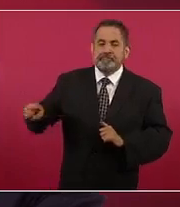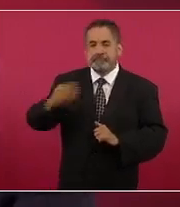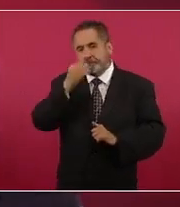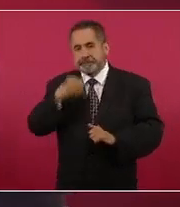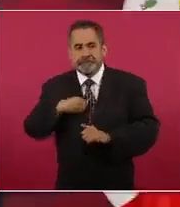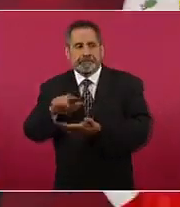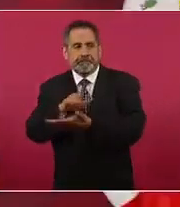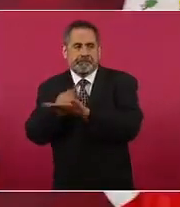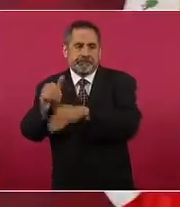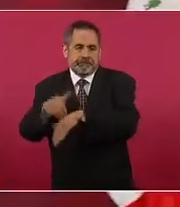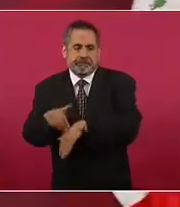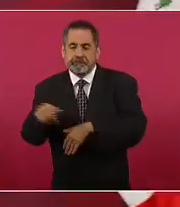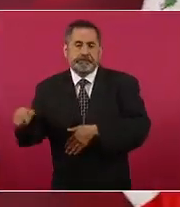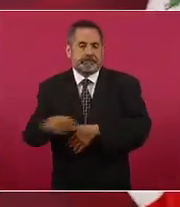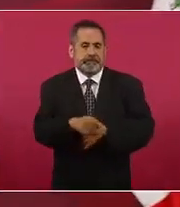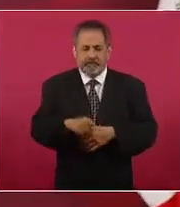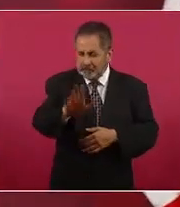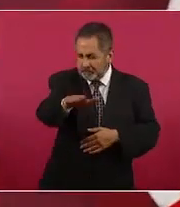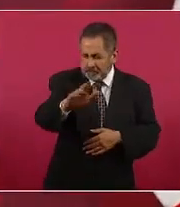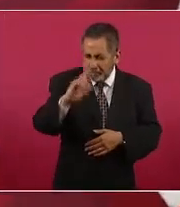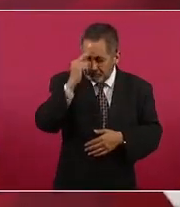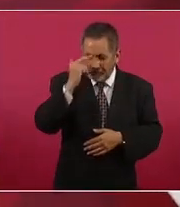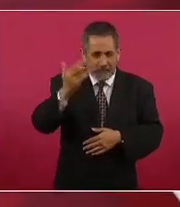¿ustedes creen que en el 68